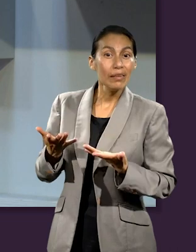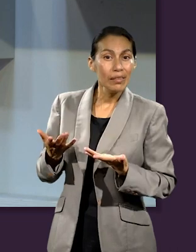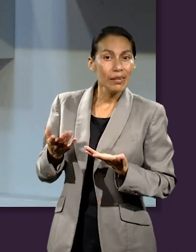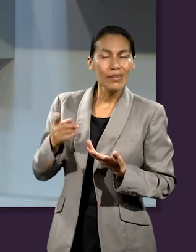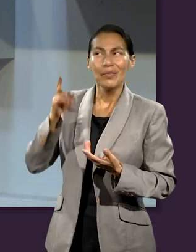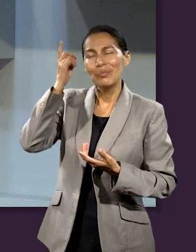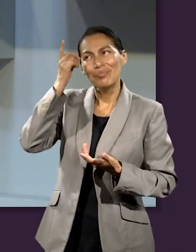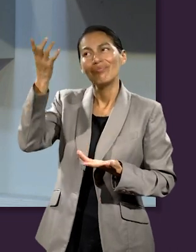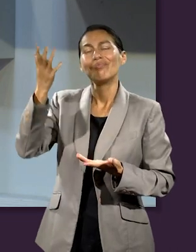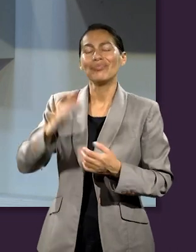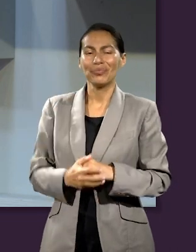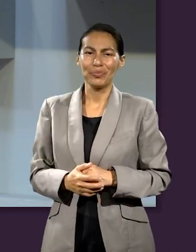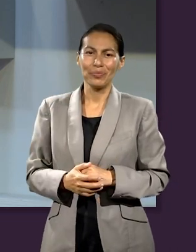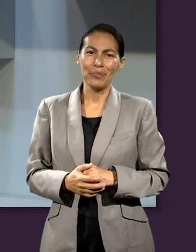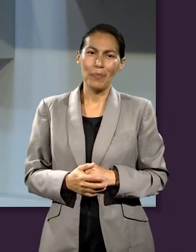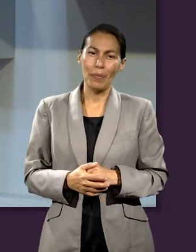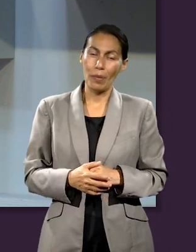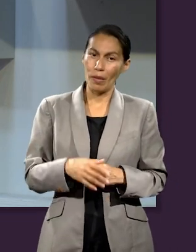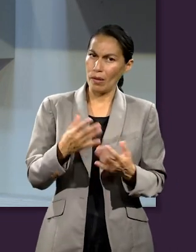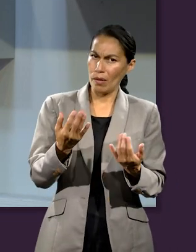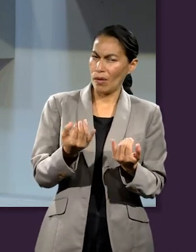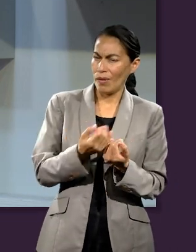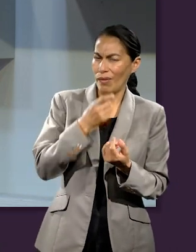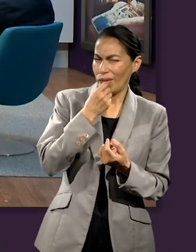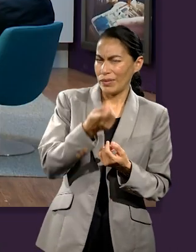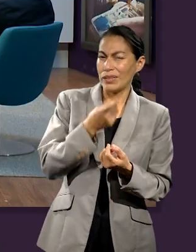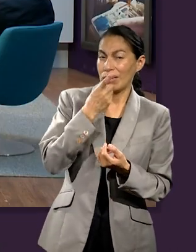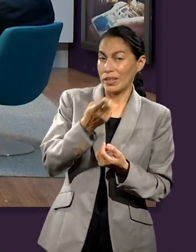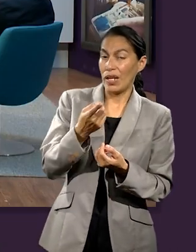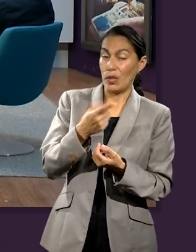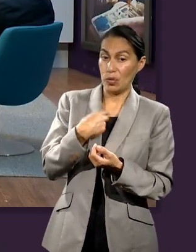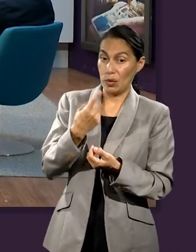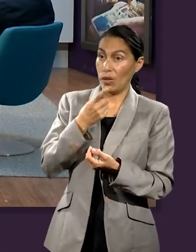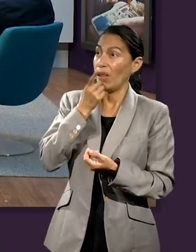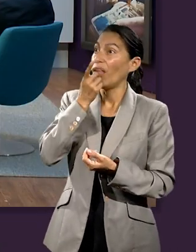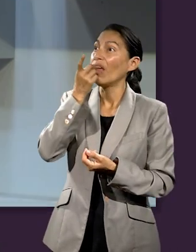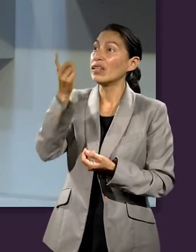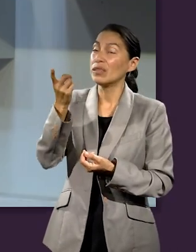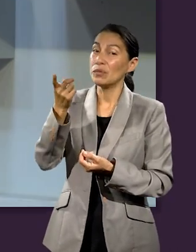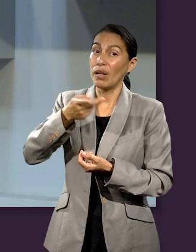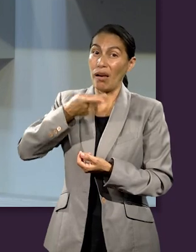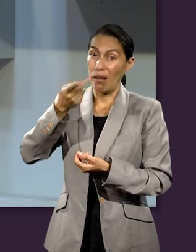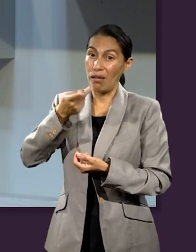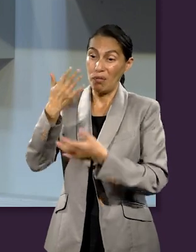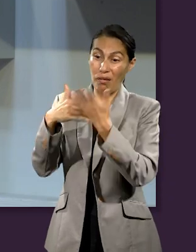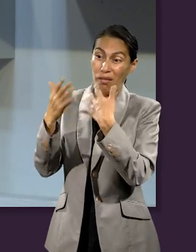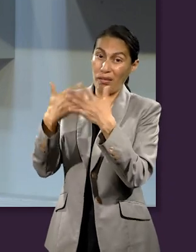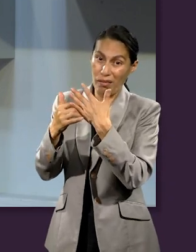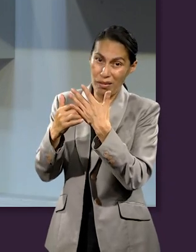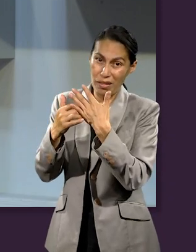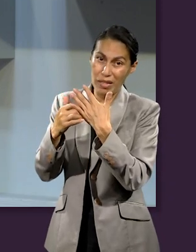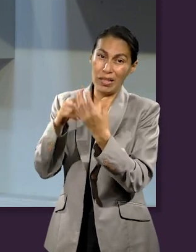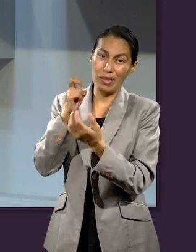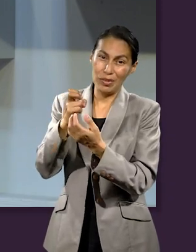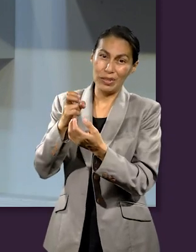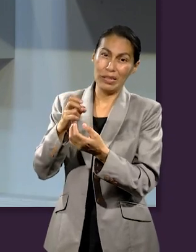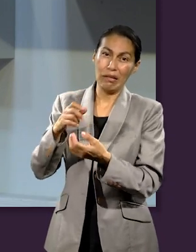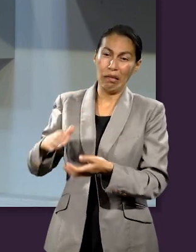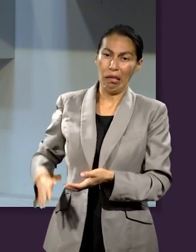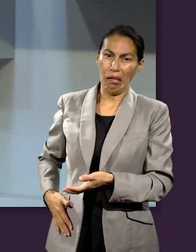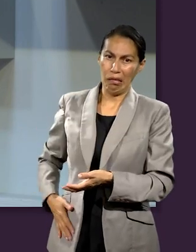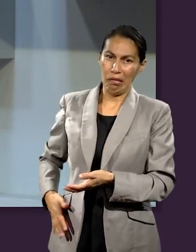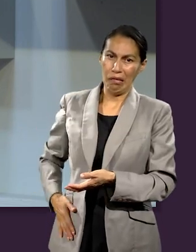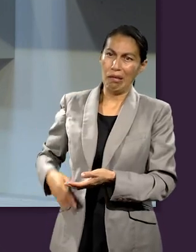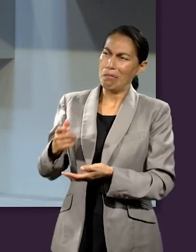económicos, como suele decir un refrán, lo que decimos con la boca, reforcemoslo con la cartera, ¿cierto? La cartera es el nervio más sensible